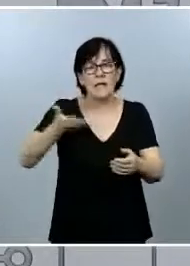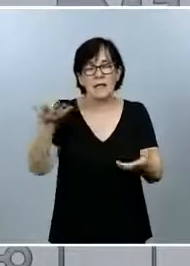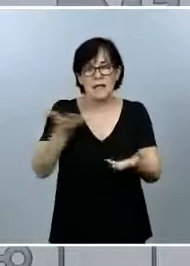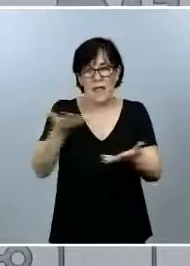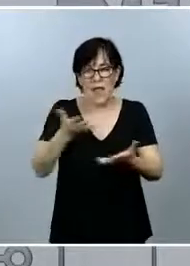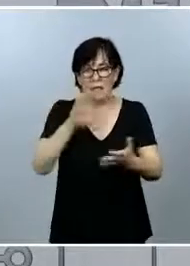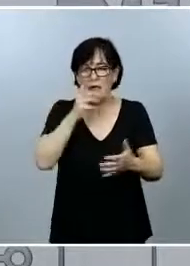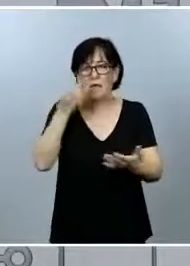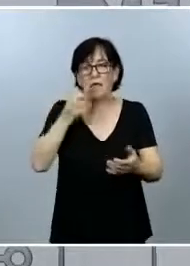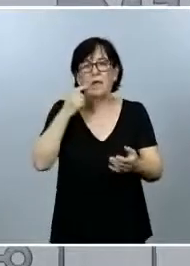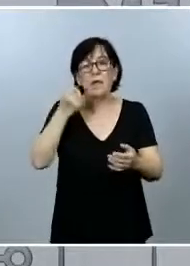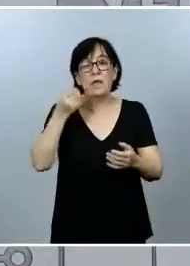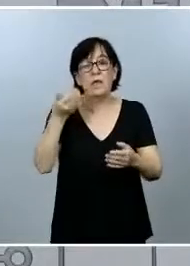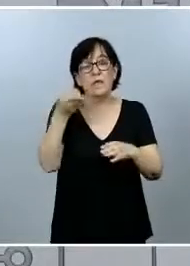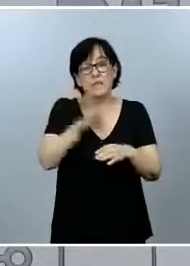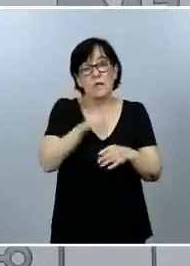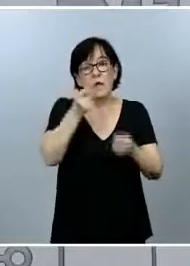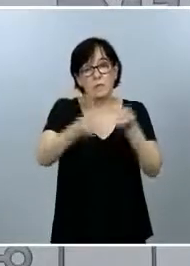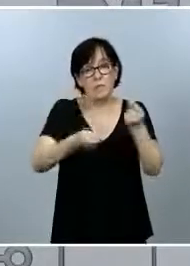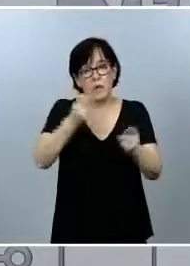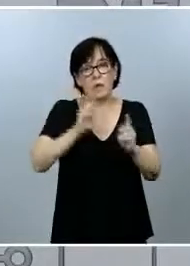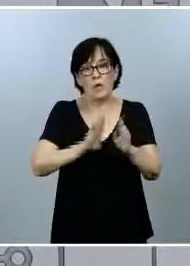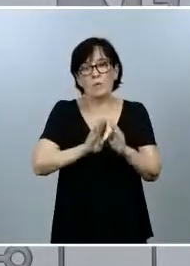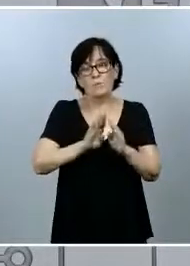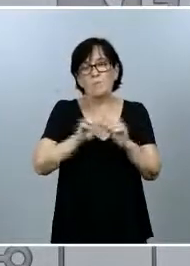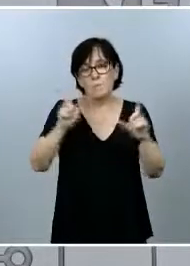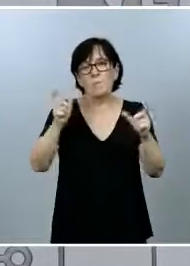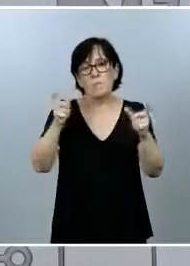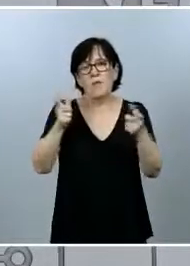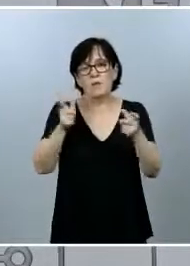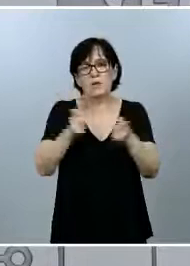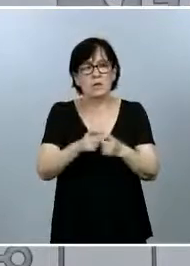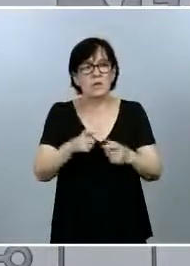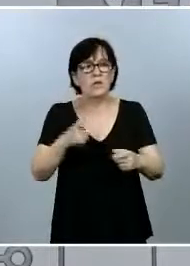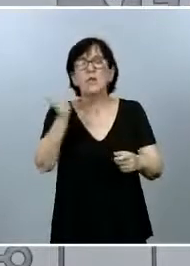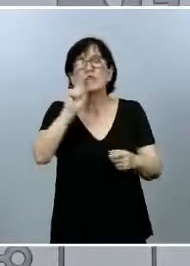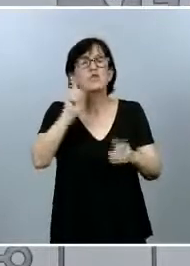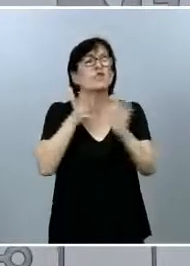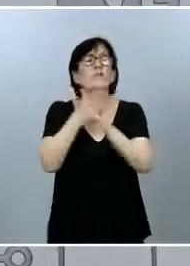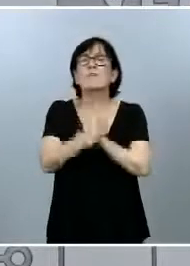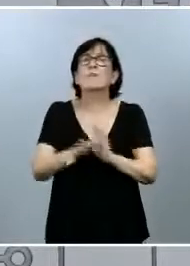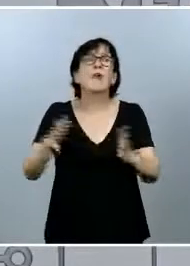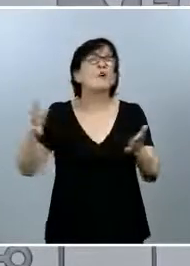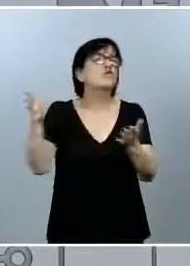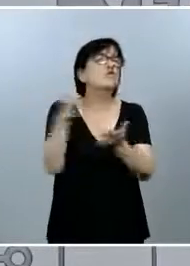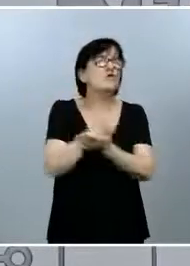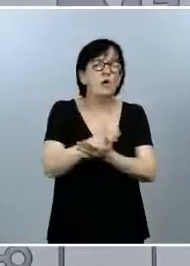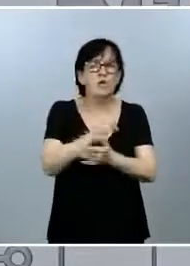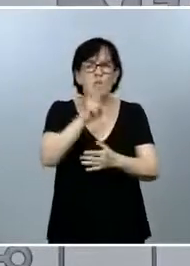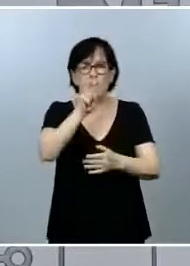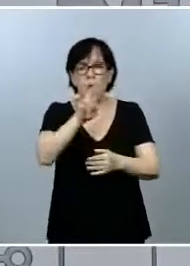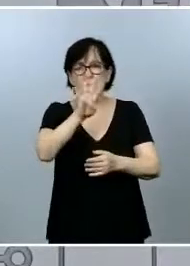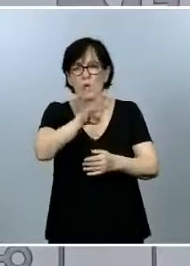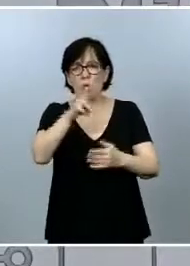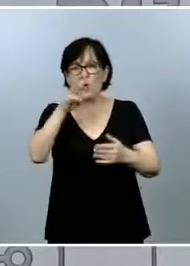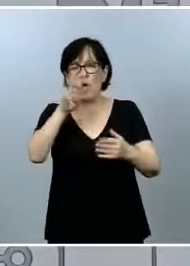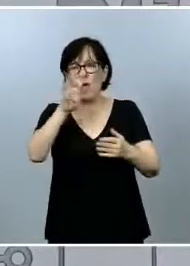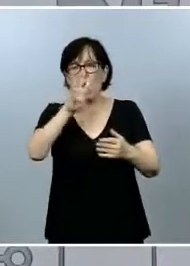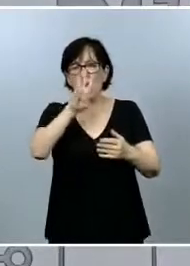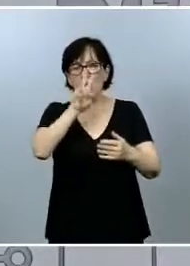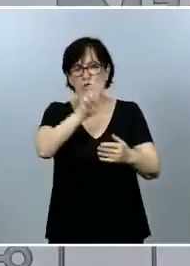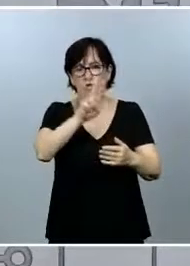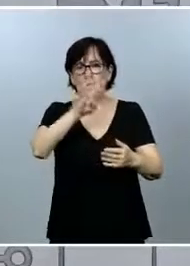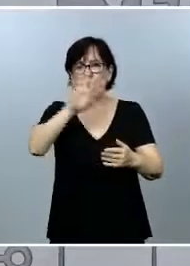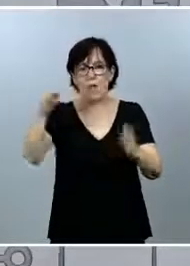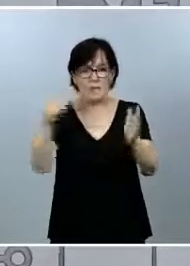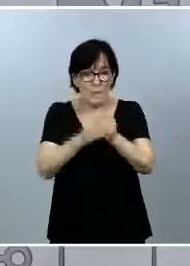poquito a poco manteniendo esa tendencia a baja. Esto no implica que todo el resto de los 240.000 casos que tenemos en total